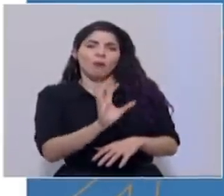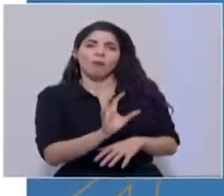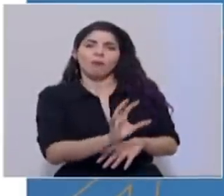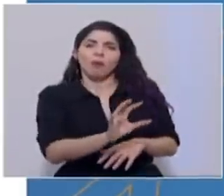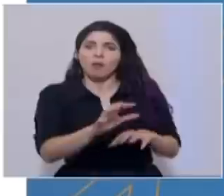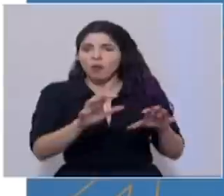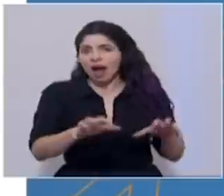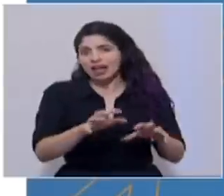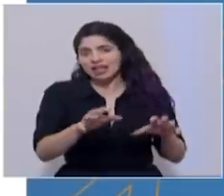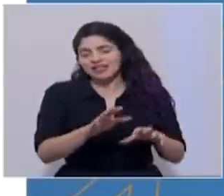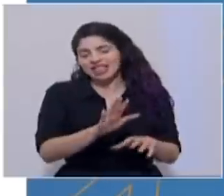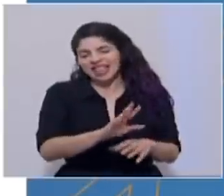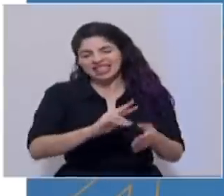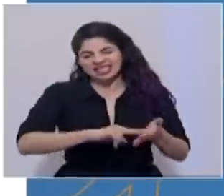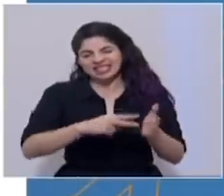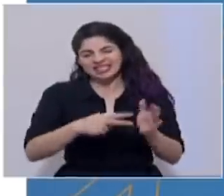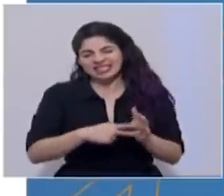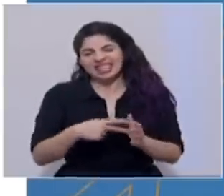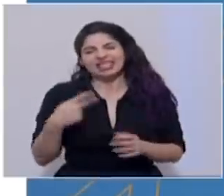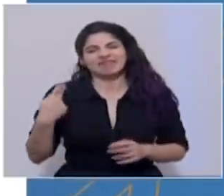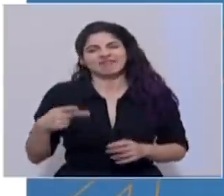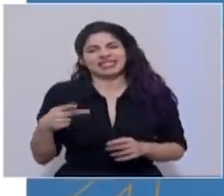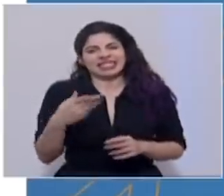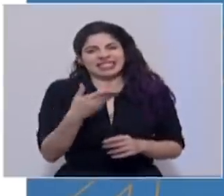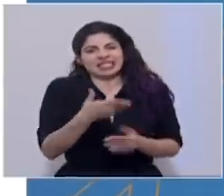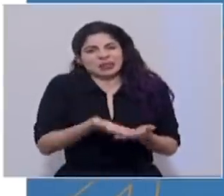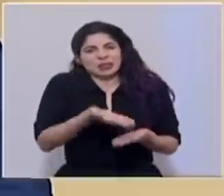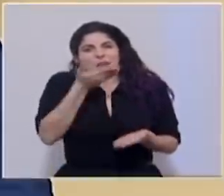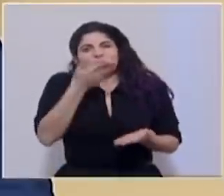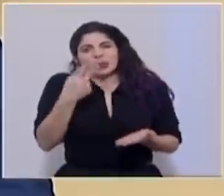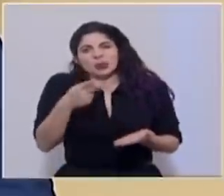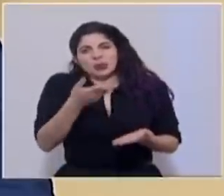representan un riesgo muy incrementado.